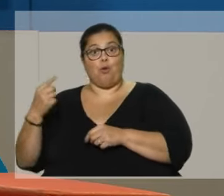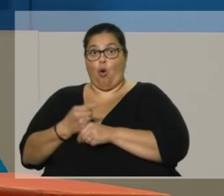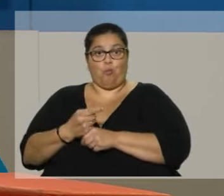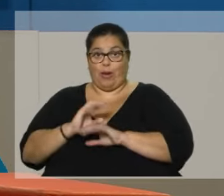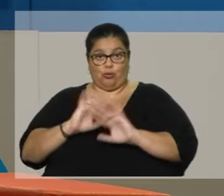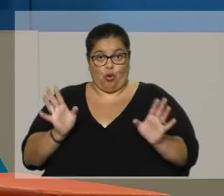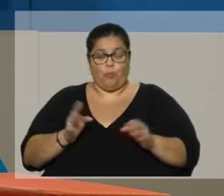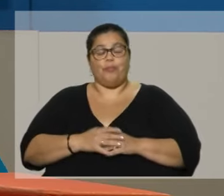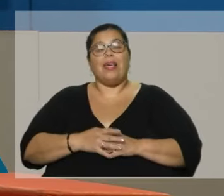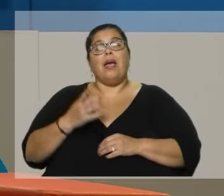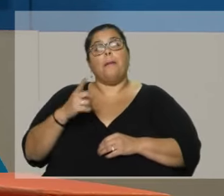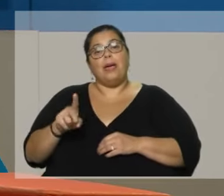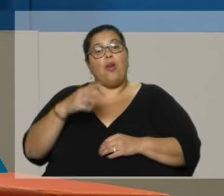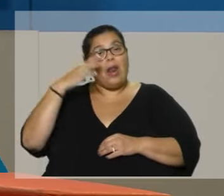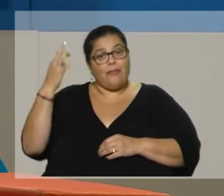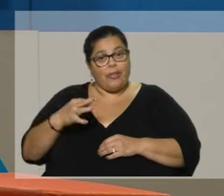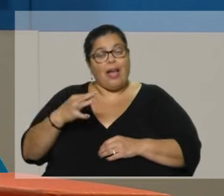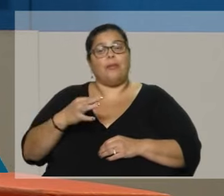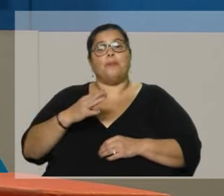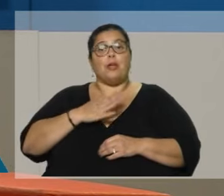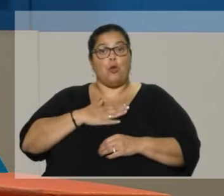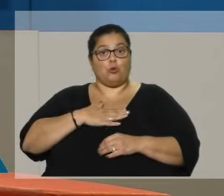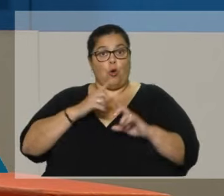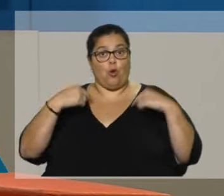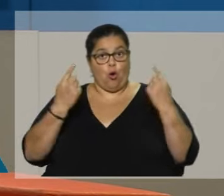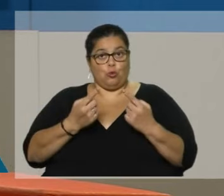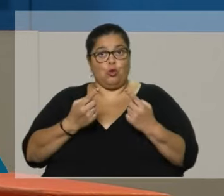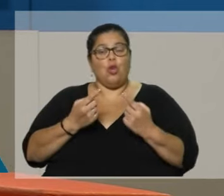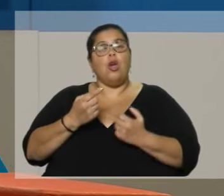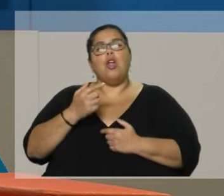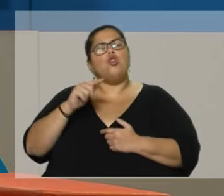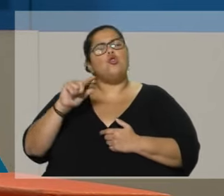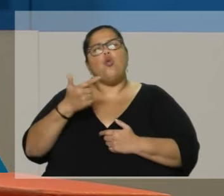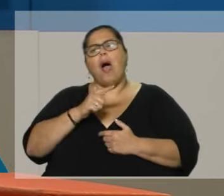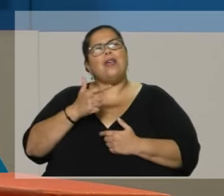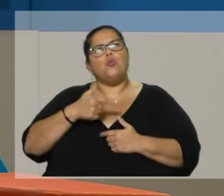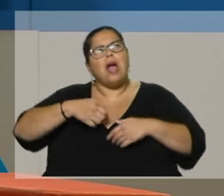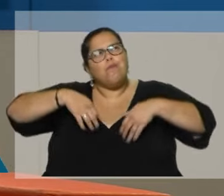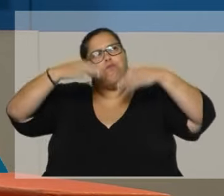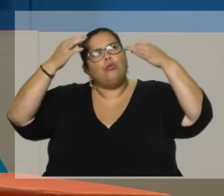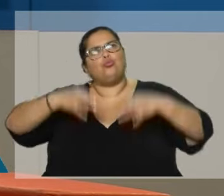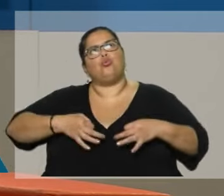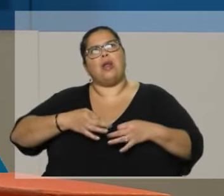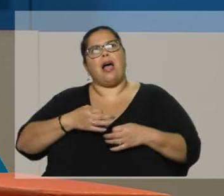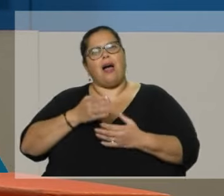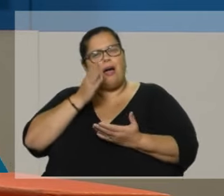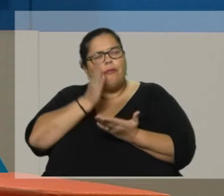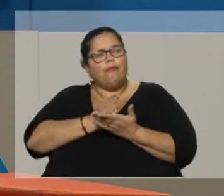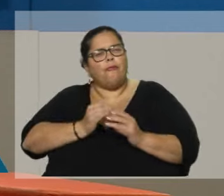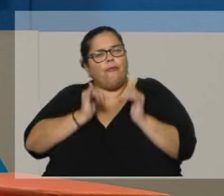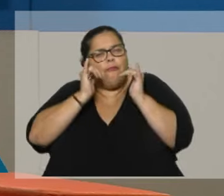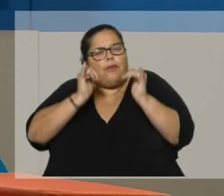Y la verdad es que nosotros no tendríamos una postura marcada sobre el tema en sí.